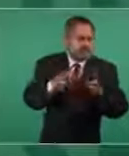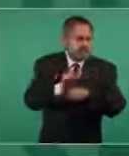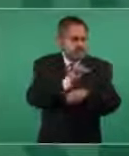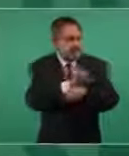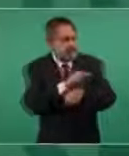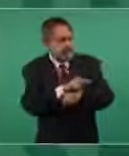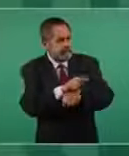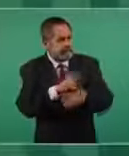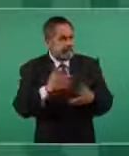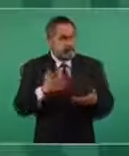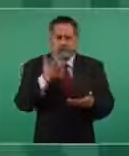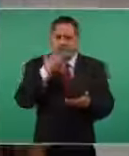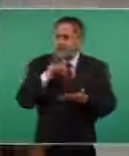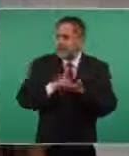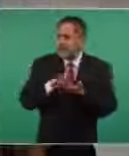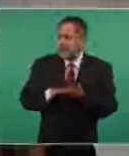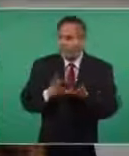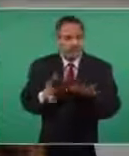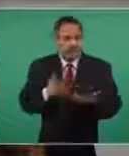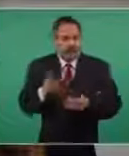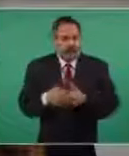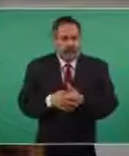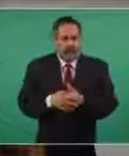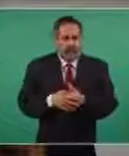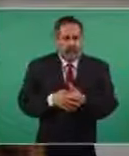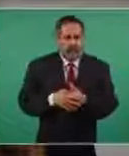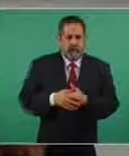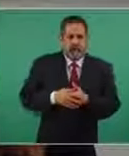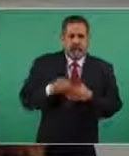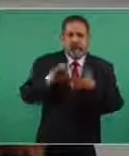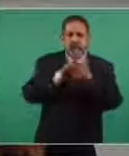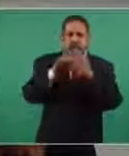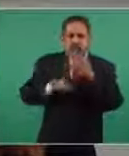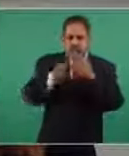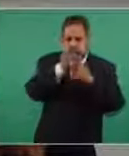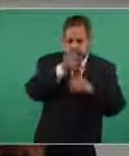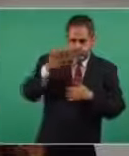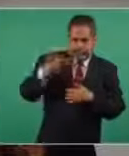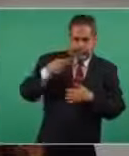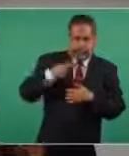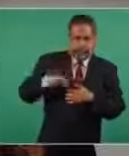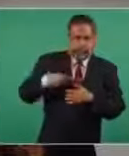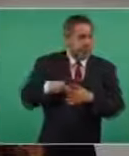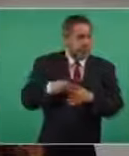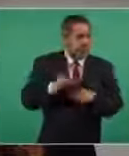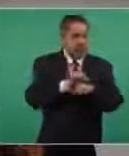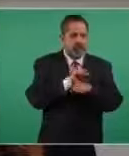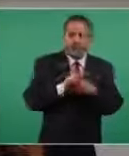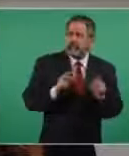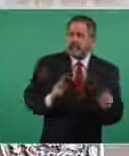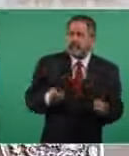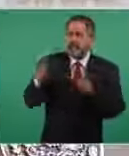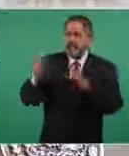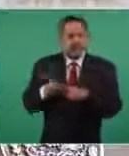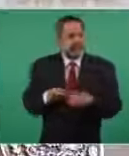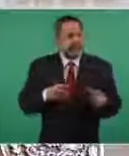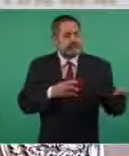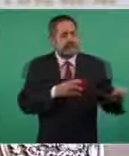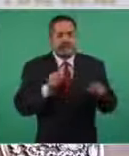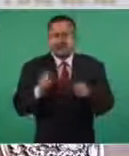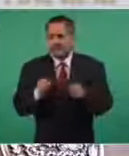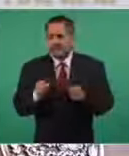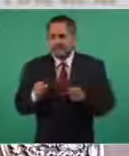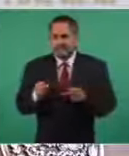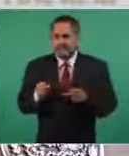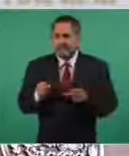Muchas veces la gente tuvo un carro de esos, lo vendió y van